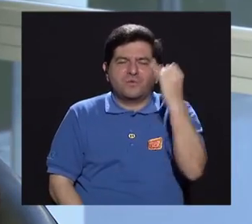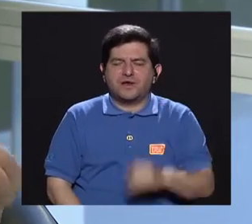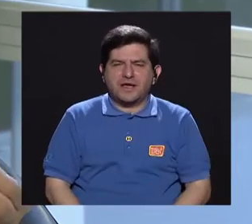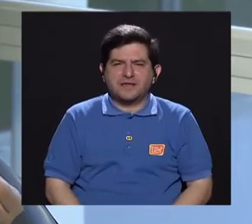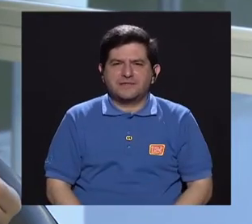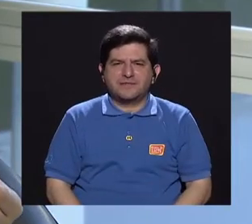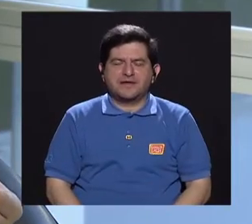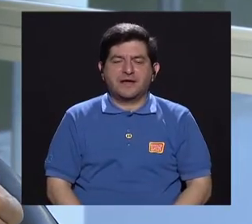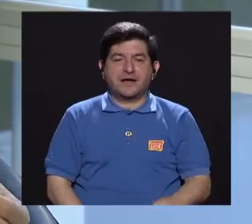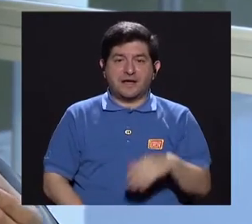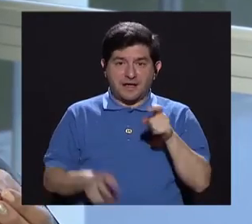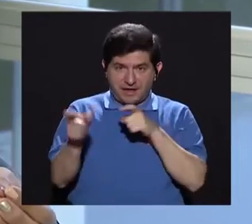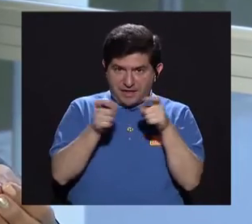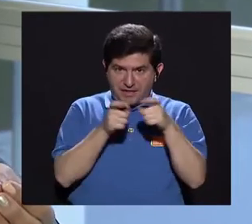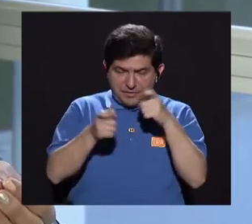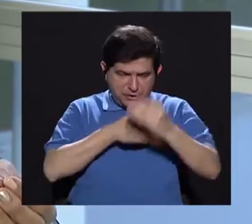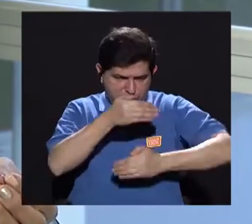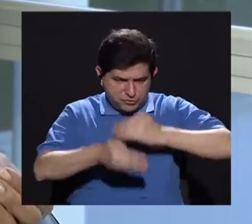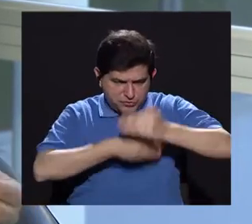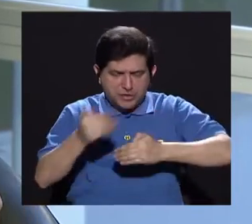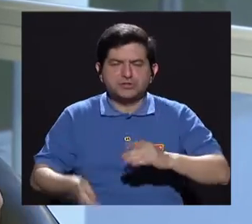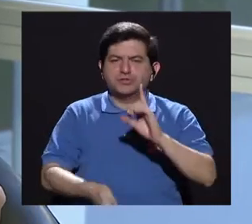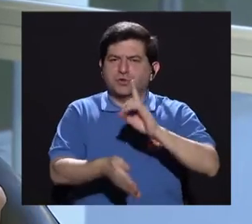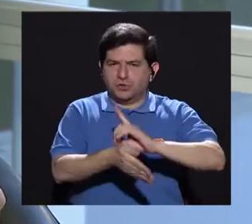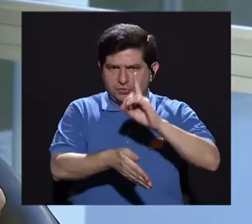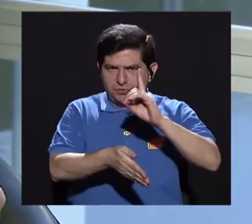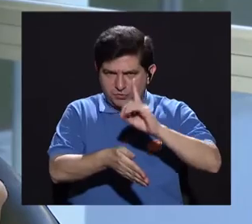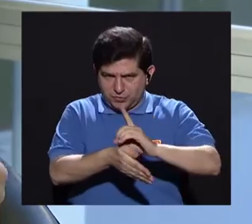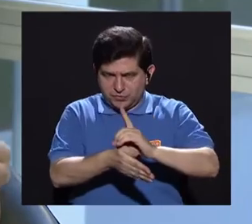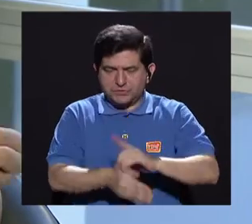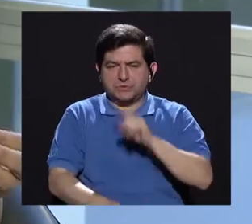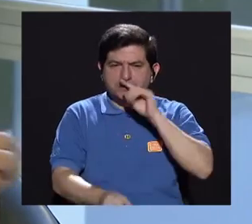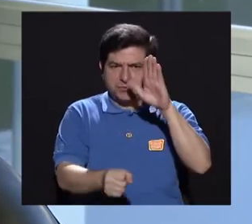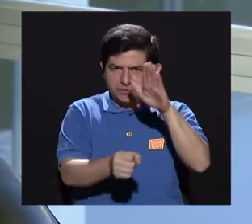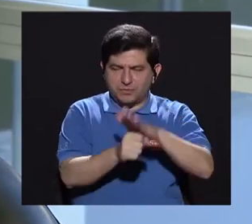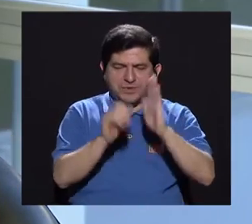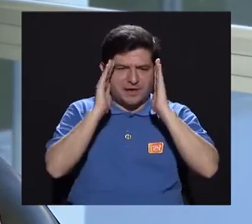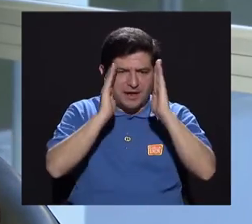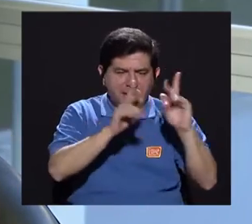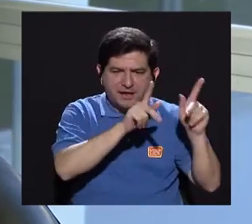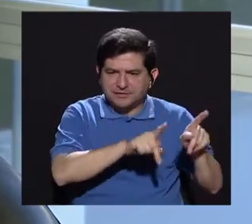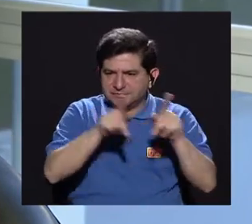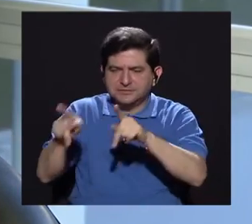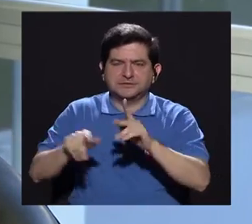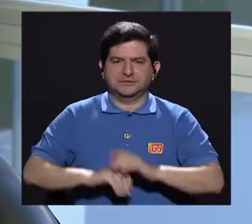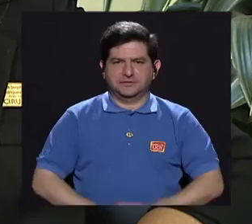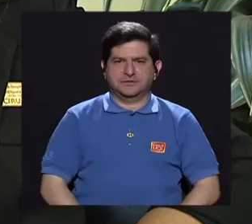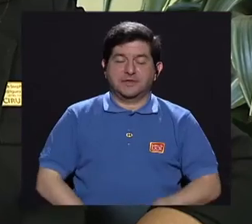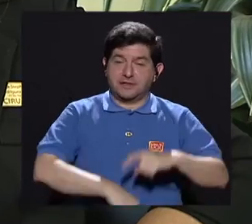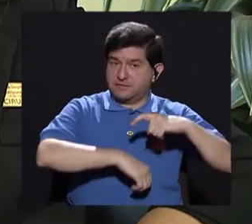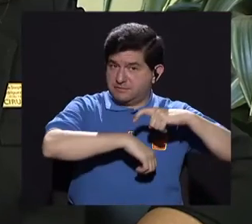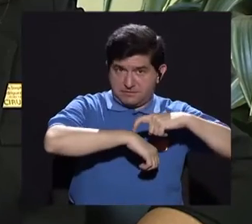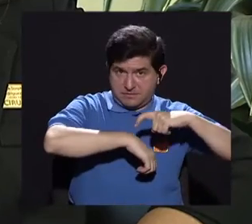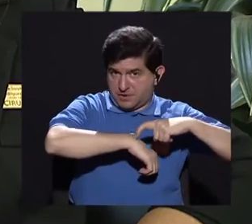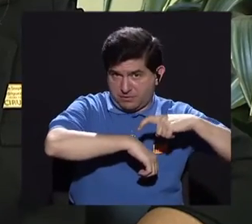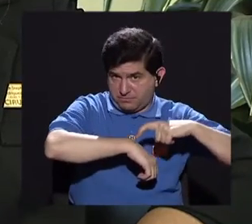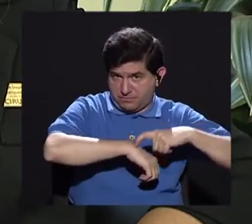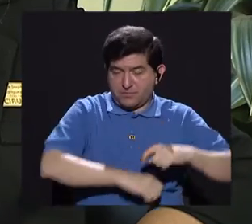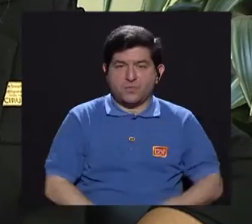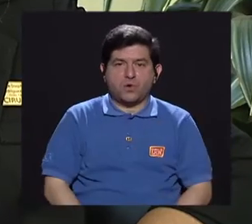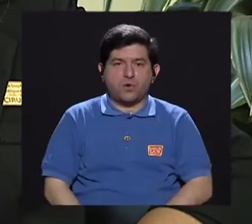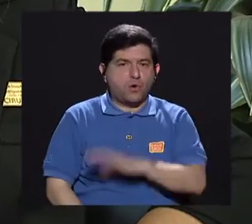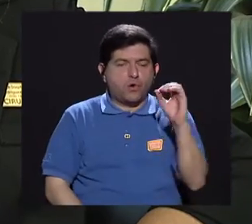administrativos que deben de seguir los médicos en la atención de los pacientes. El tiempo,